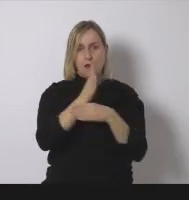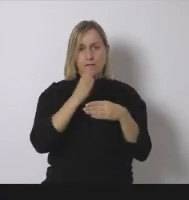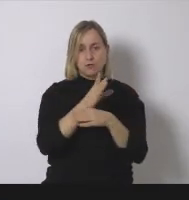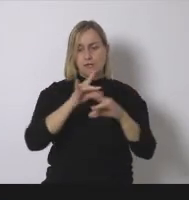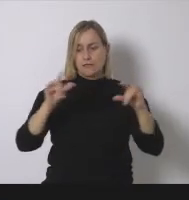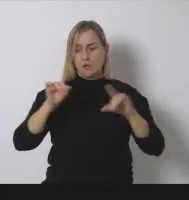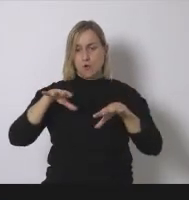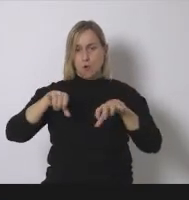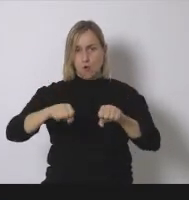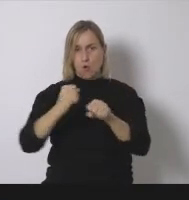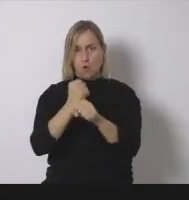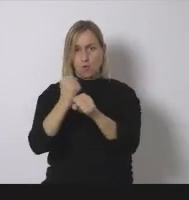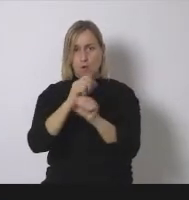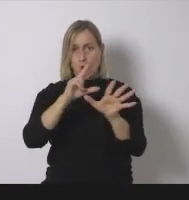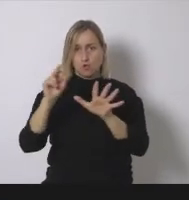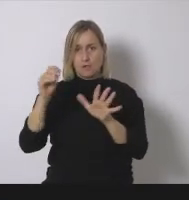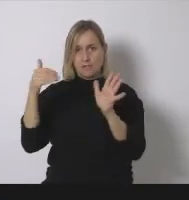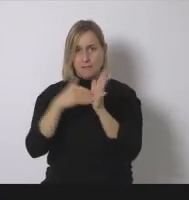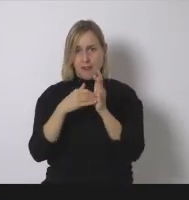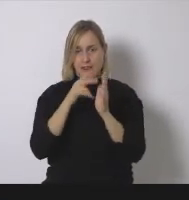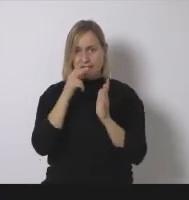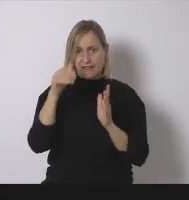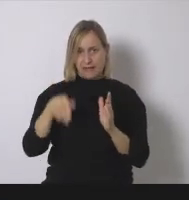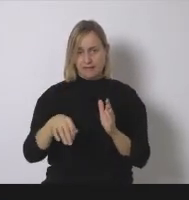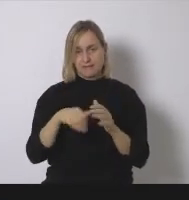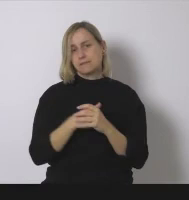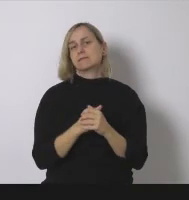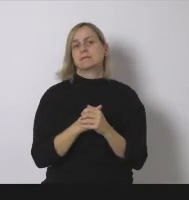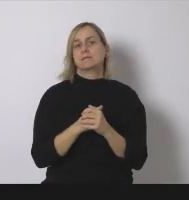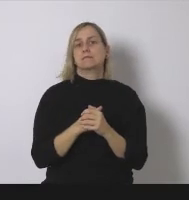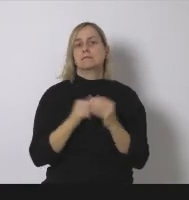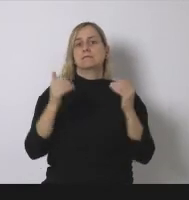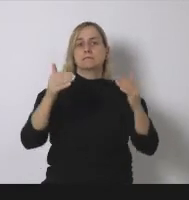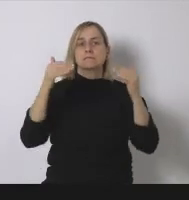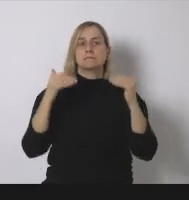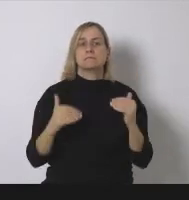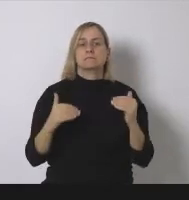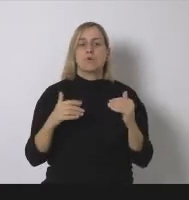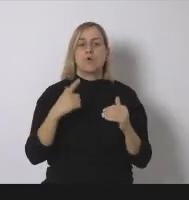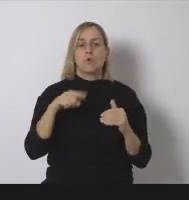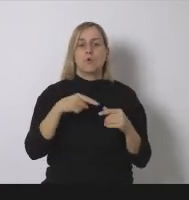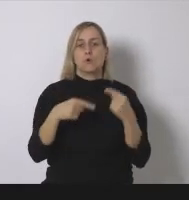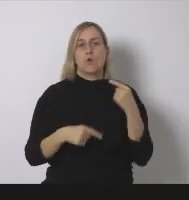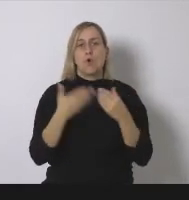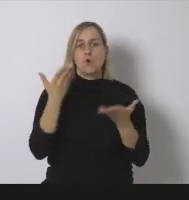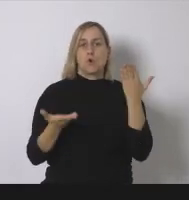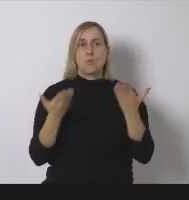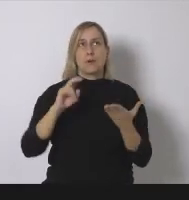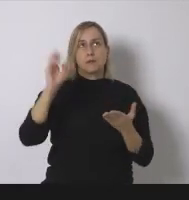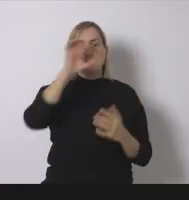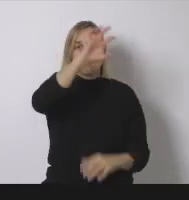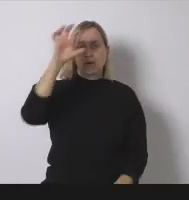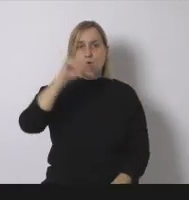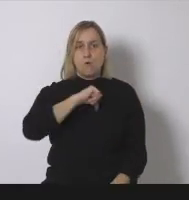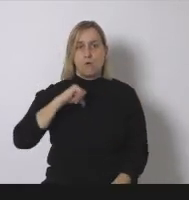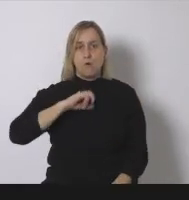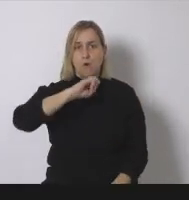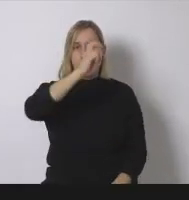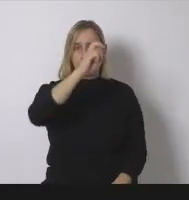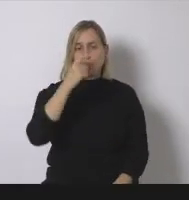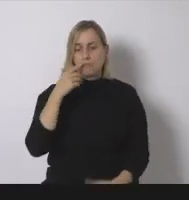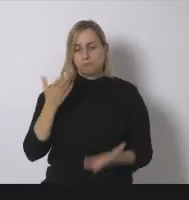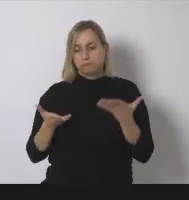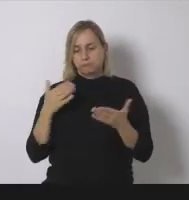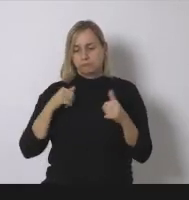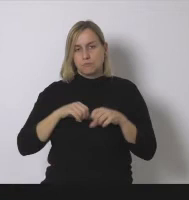luego efectivamente tiene una respecto a otras comunidades autónomas tiene una gran superficie de usos urbanos vías de comunicación de industria